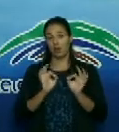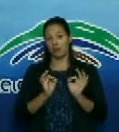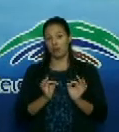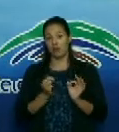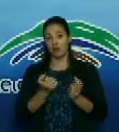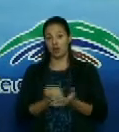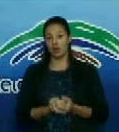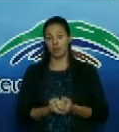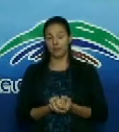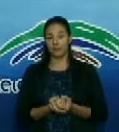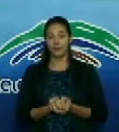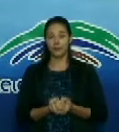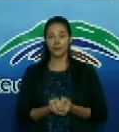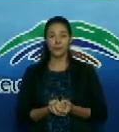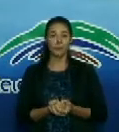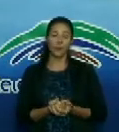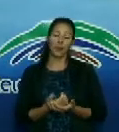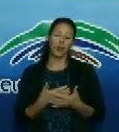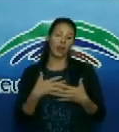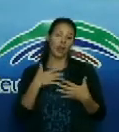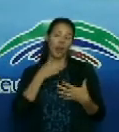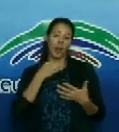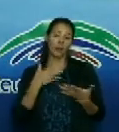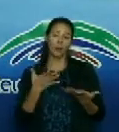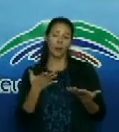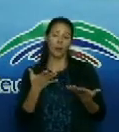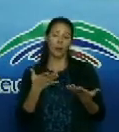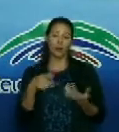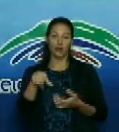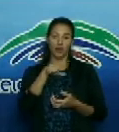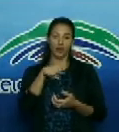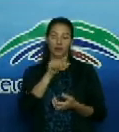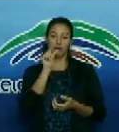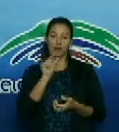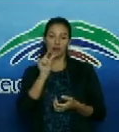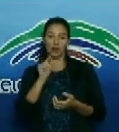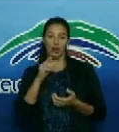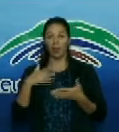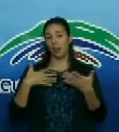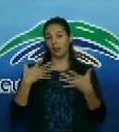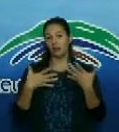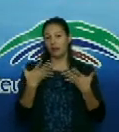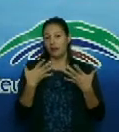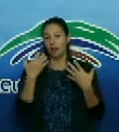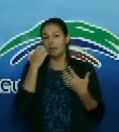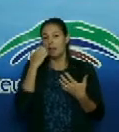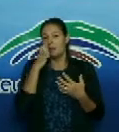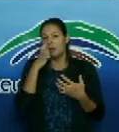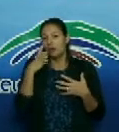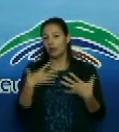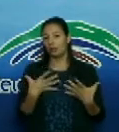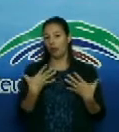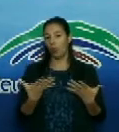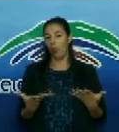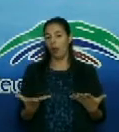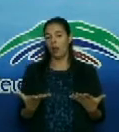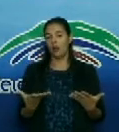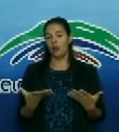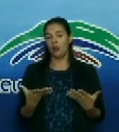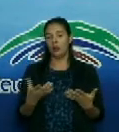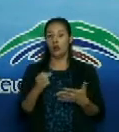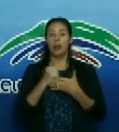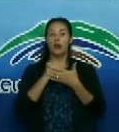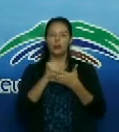lo brinda enfermería ellos la actividad más importante es aquel cuidado que tú le brindas a ese paciente